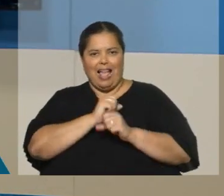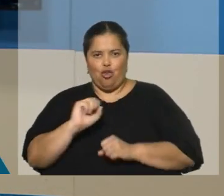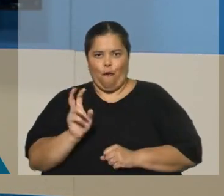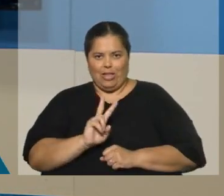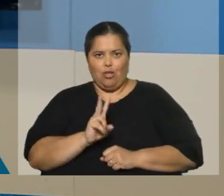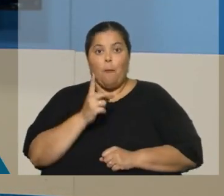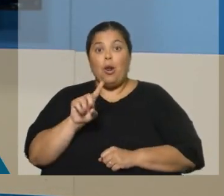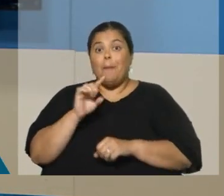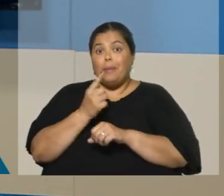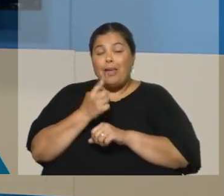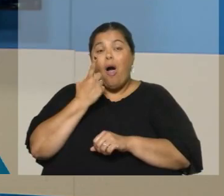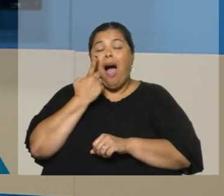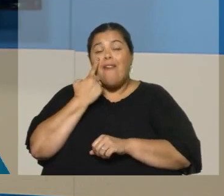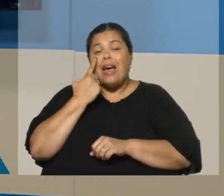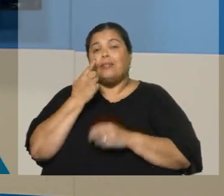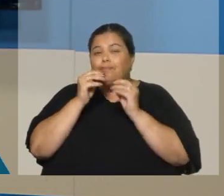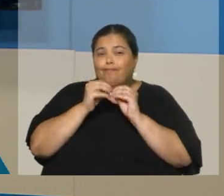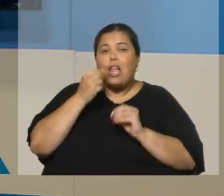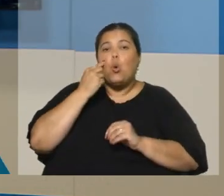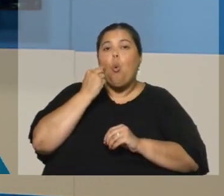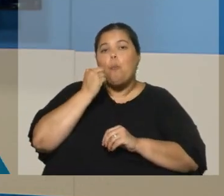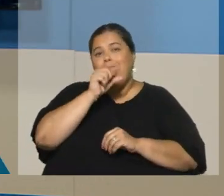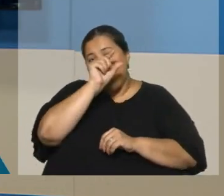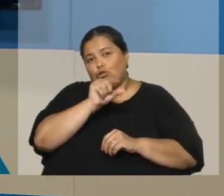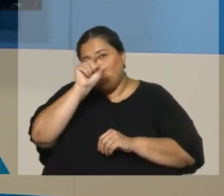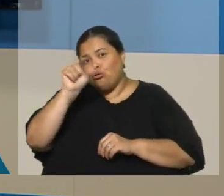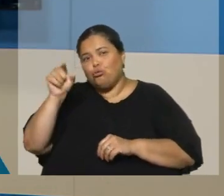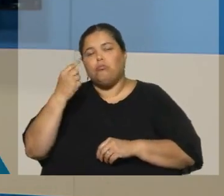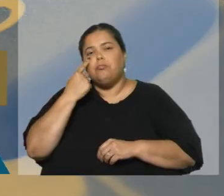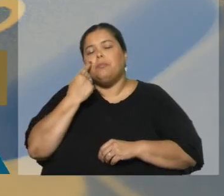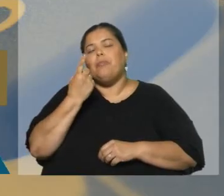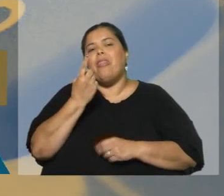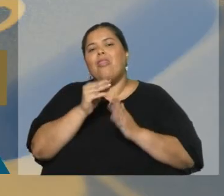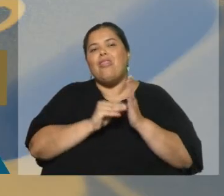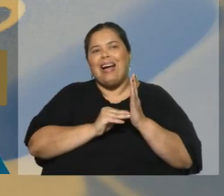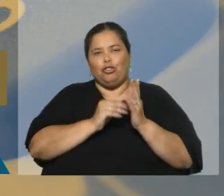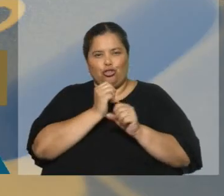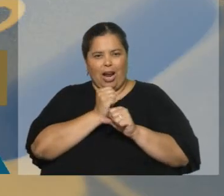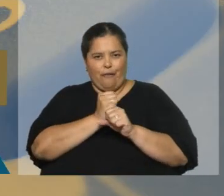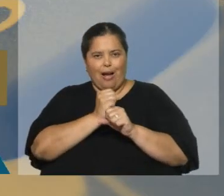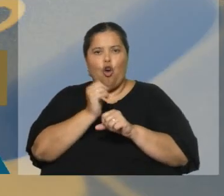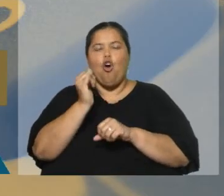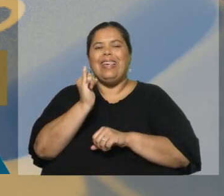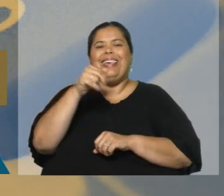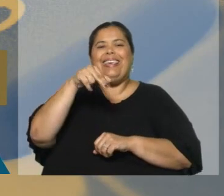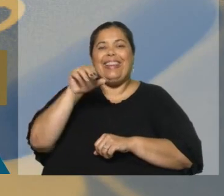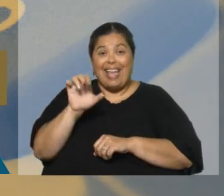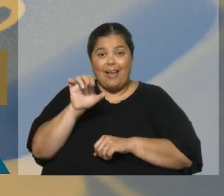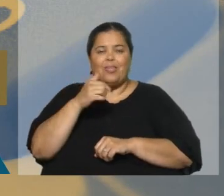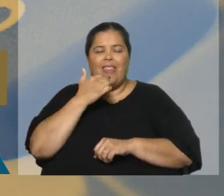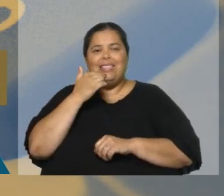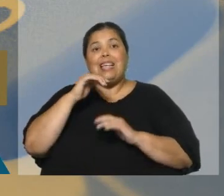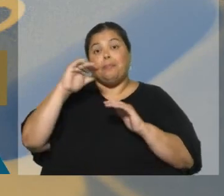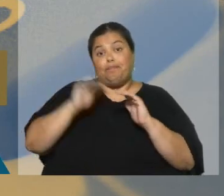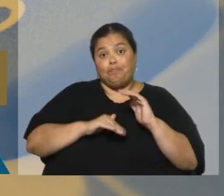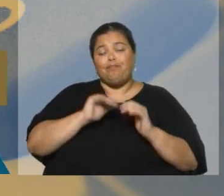los números que surgen como primer dato de este trabajo del Instituto Nacional de Estadísticas. La caída en el mes es